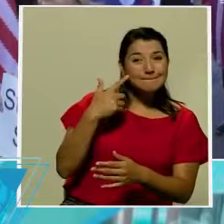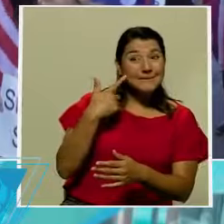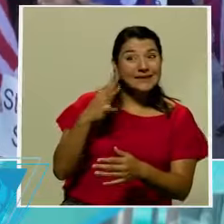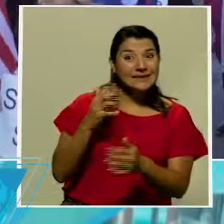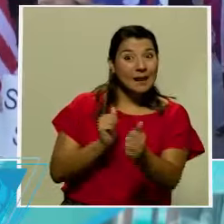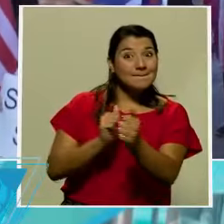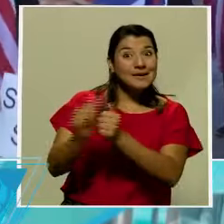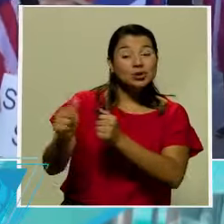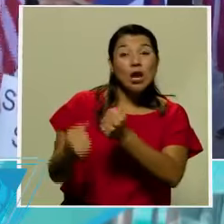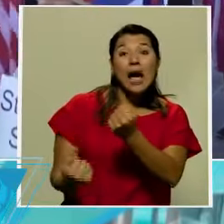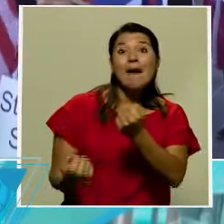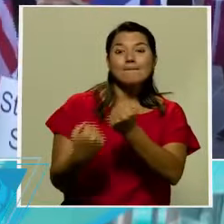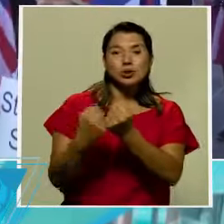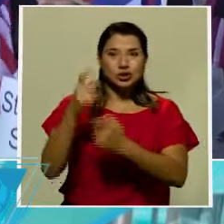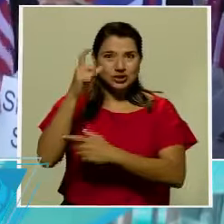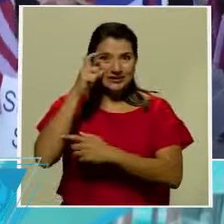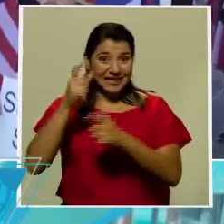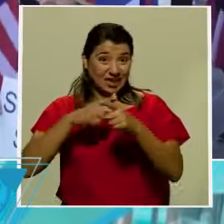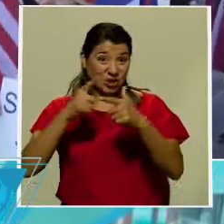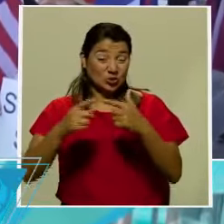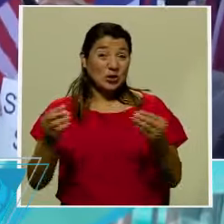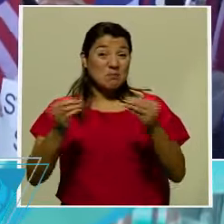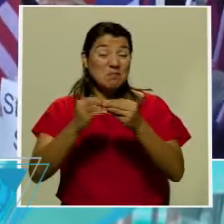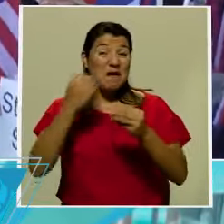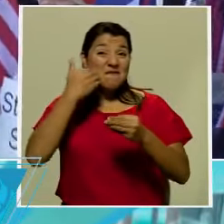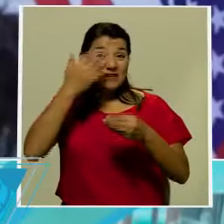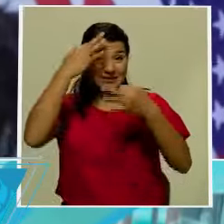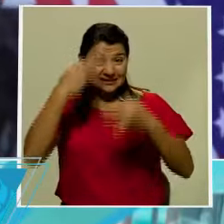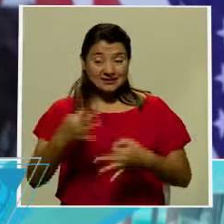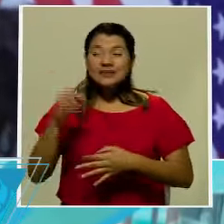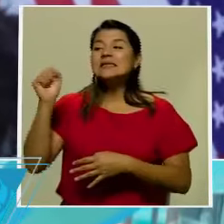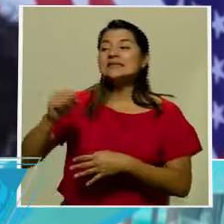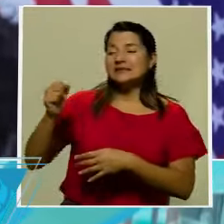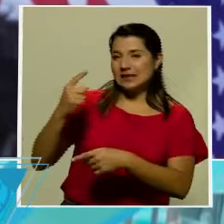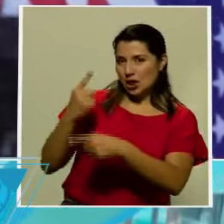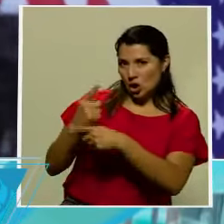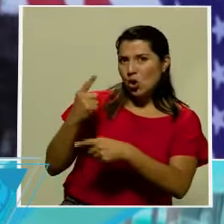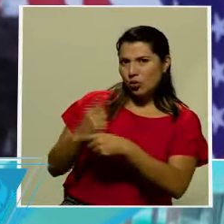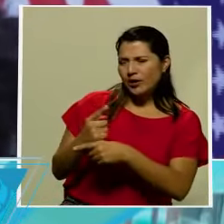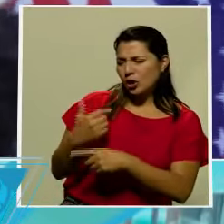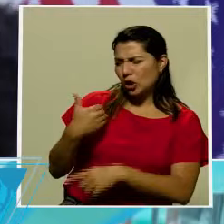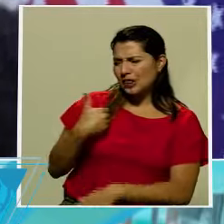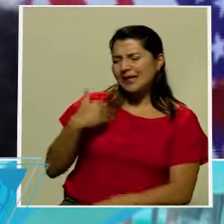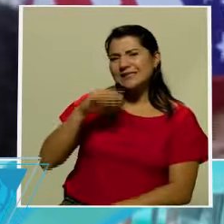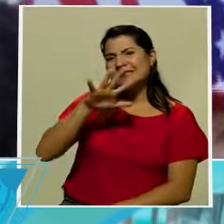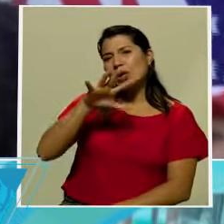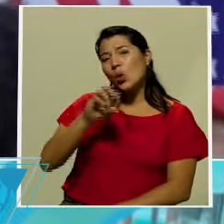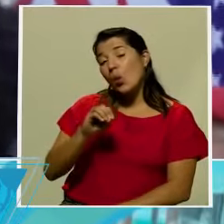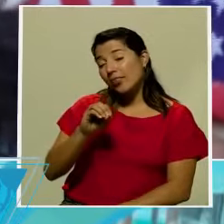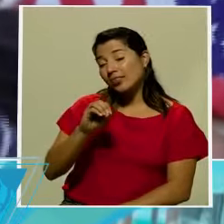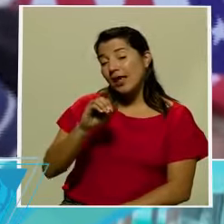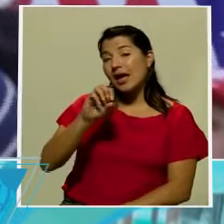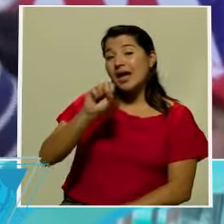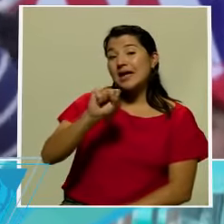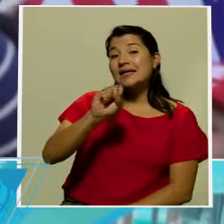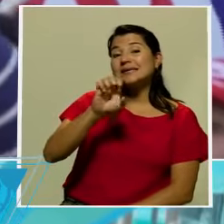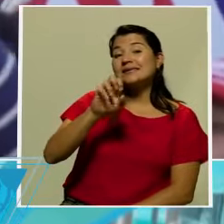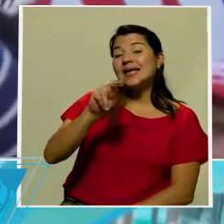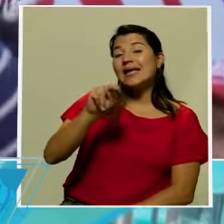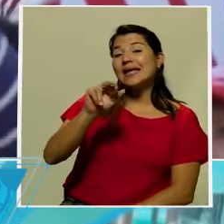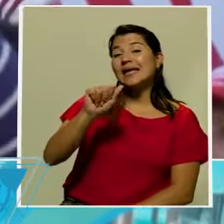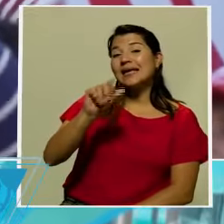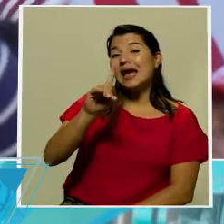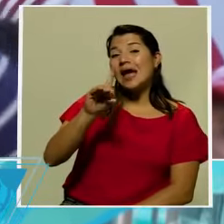de Rafael Guarnock, los demócratas van a tener mayoría en el Senado. Es decir, van a tener 50 senadores, pero el voto de Kamala Harris como